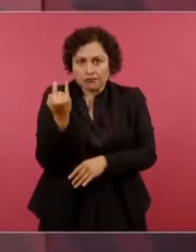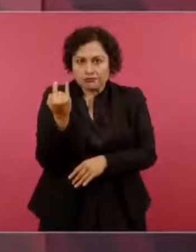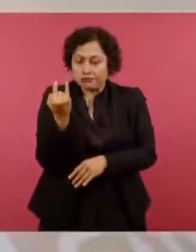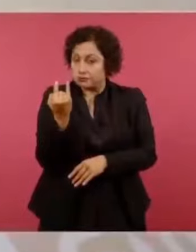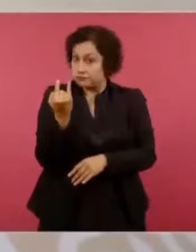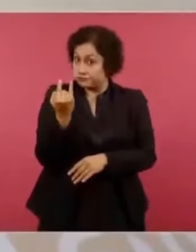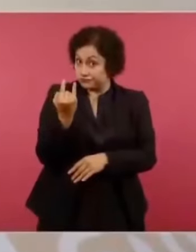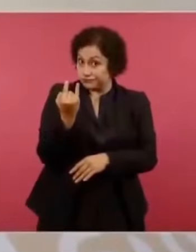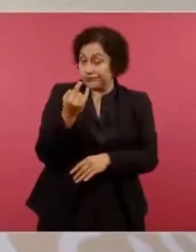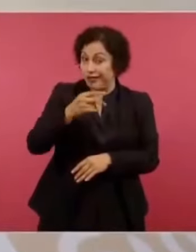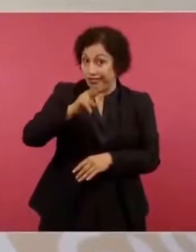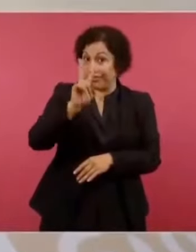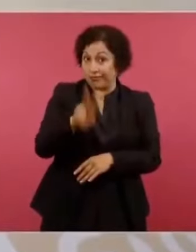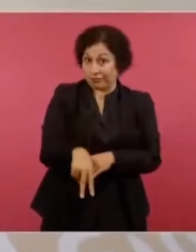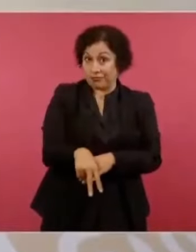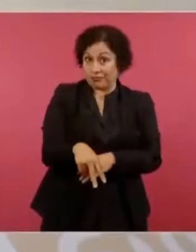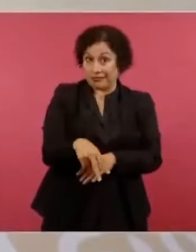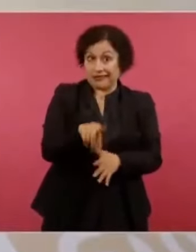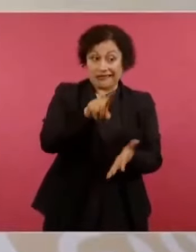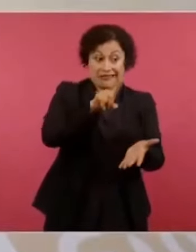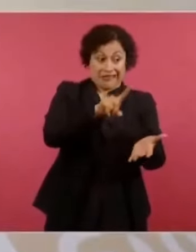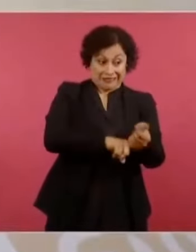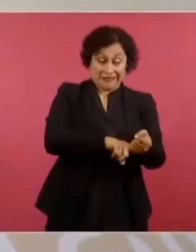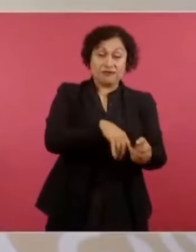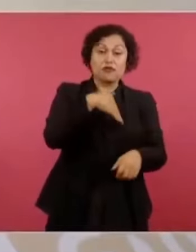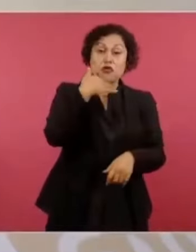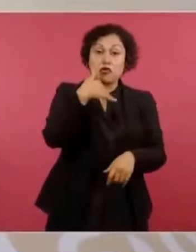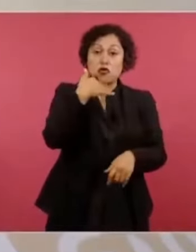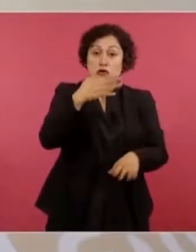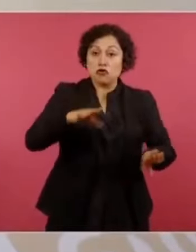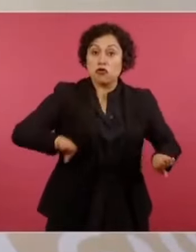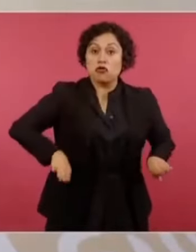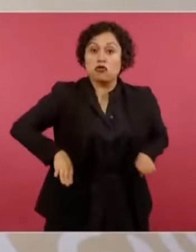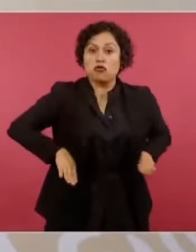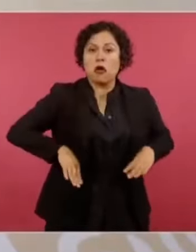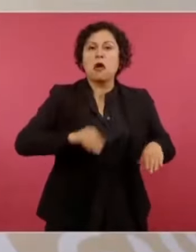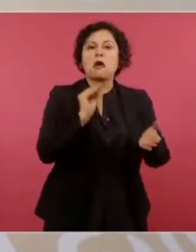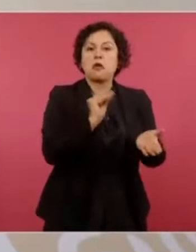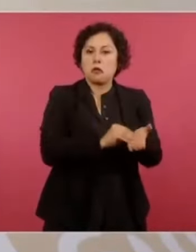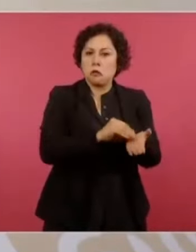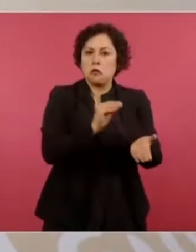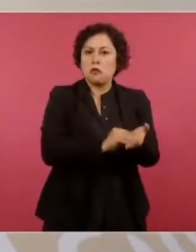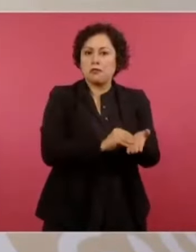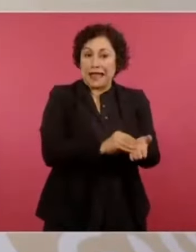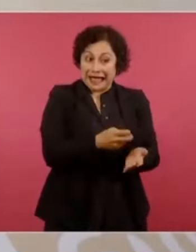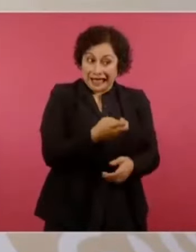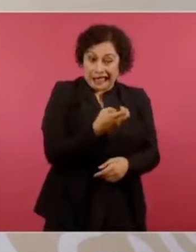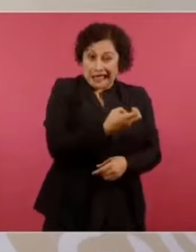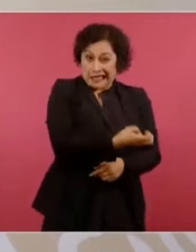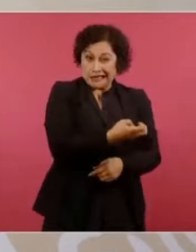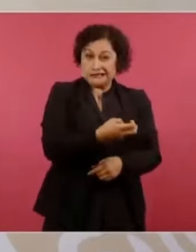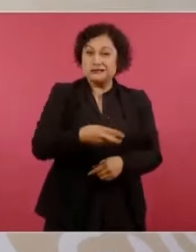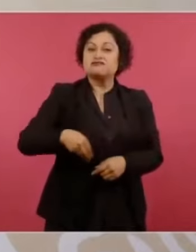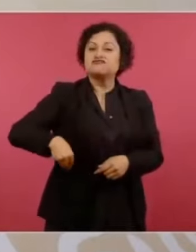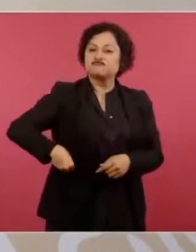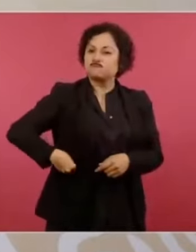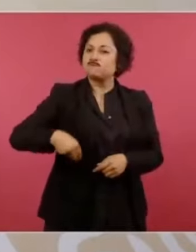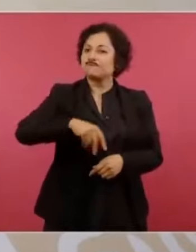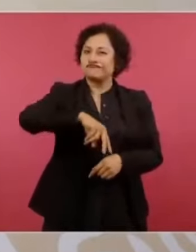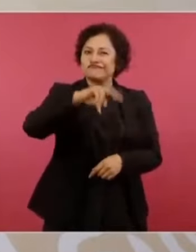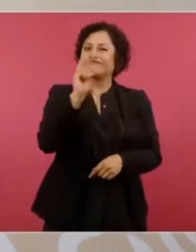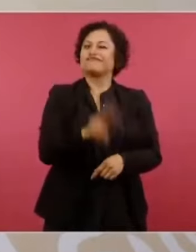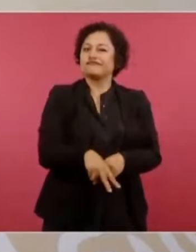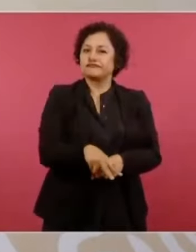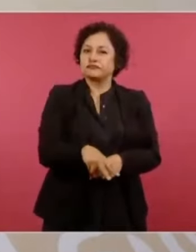Fue la causa que nos llevó